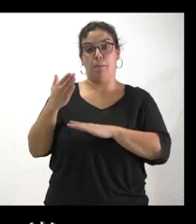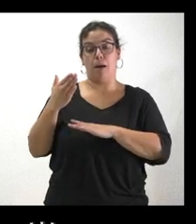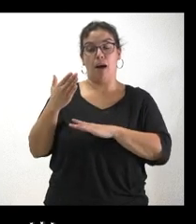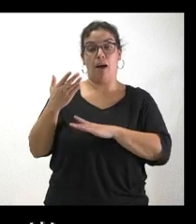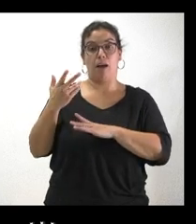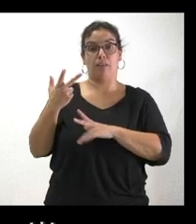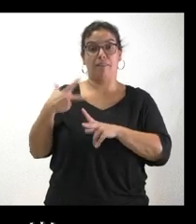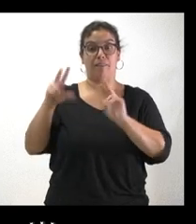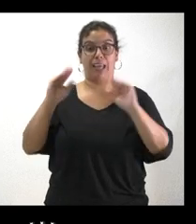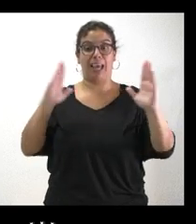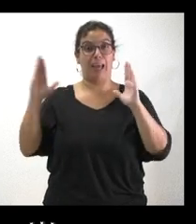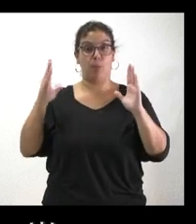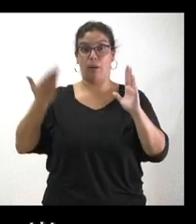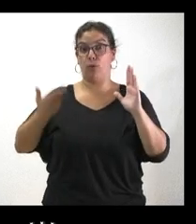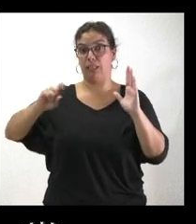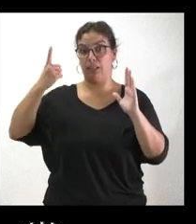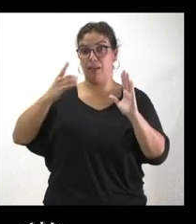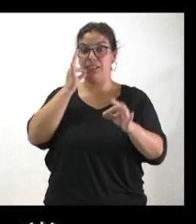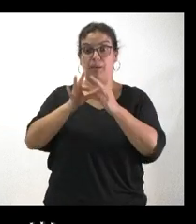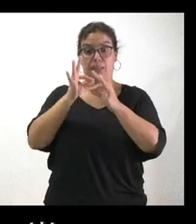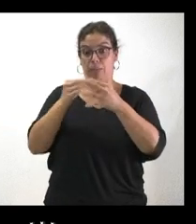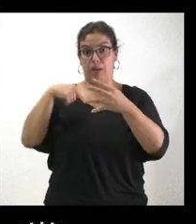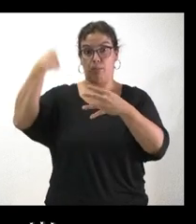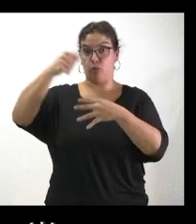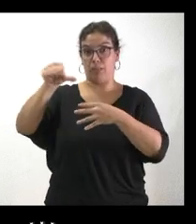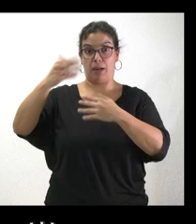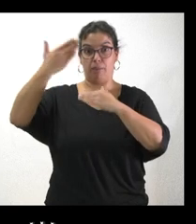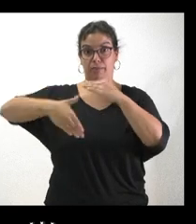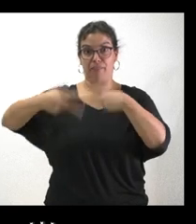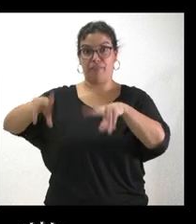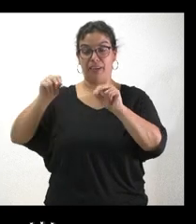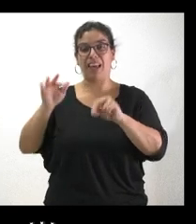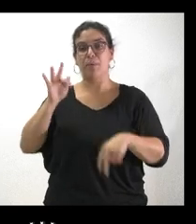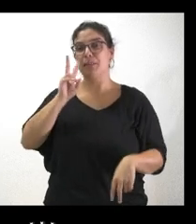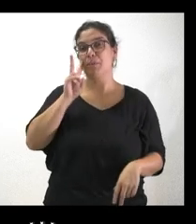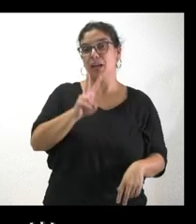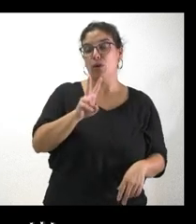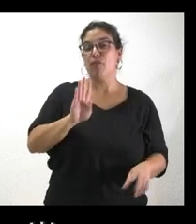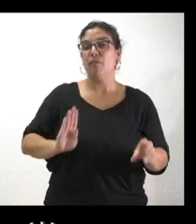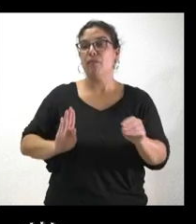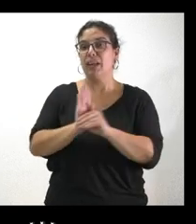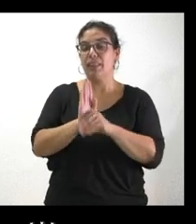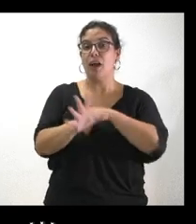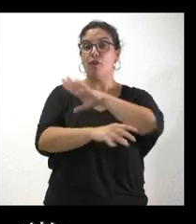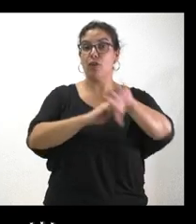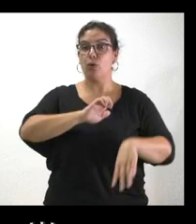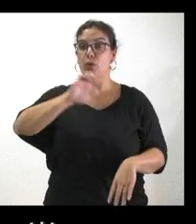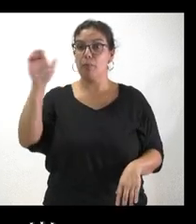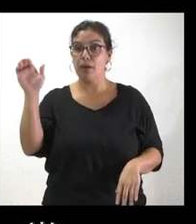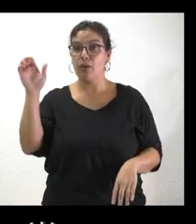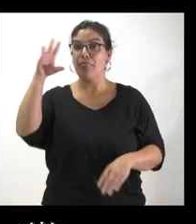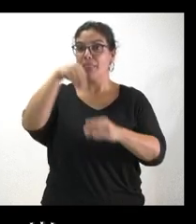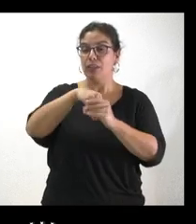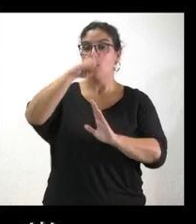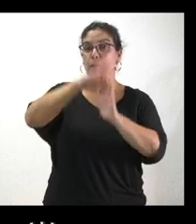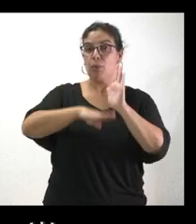concluye ahora en el mes de septiembre, precisamente, sino que, por lo que veo aquí, está financiado con fondos europeos dentro del programa